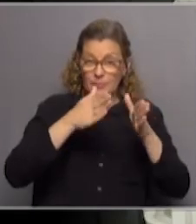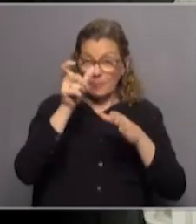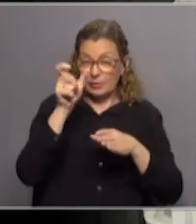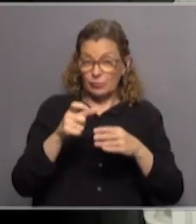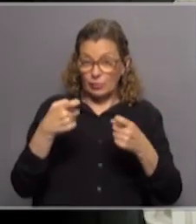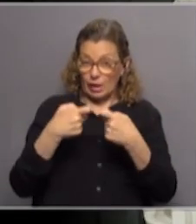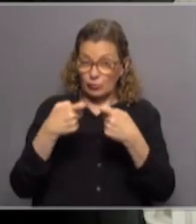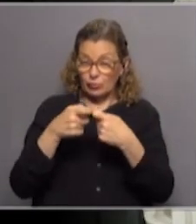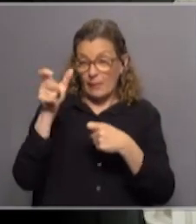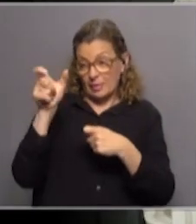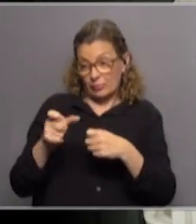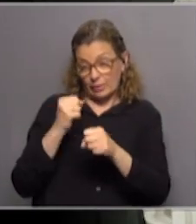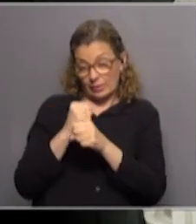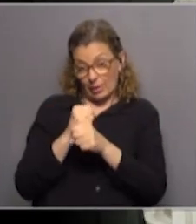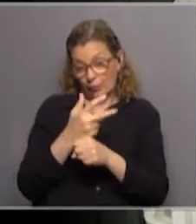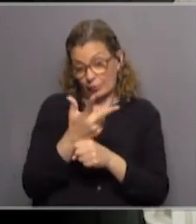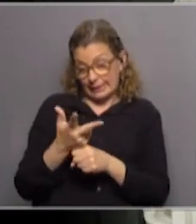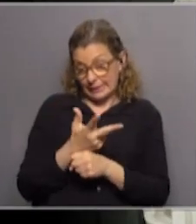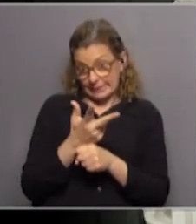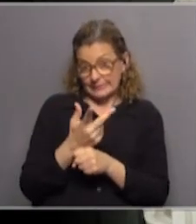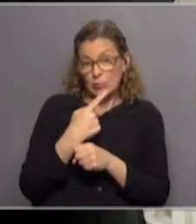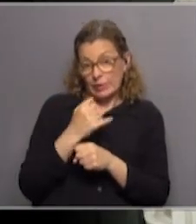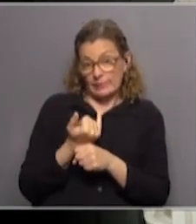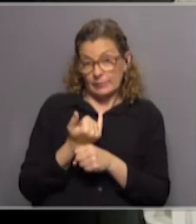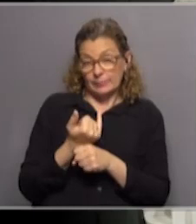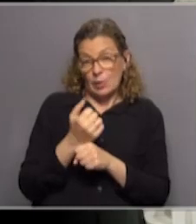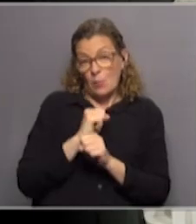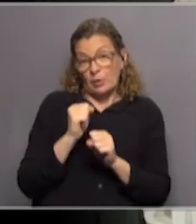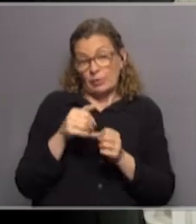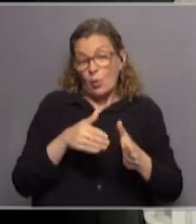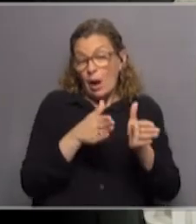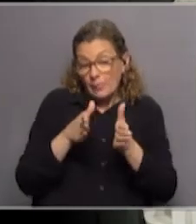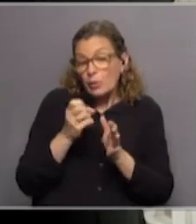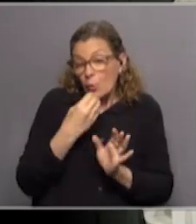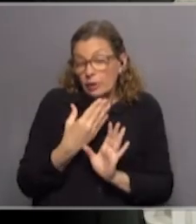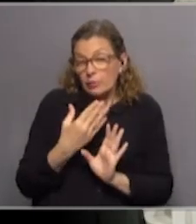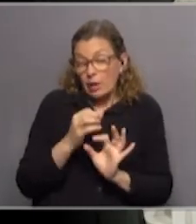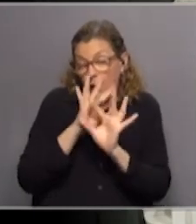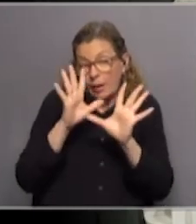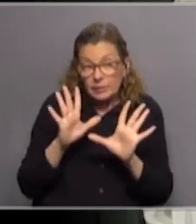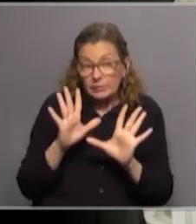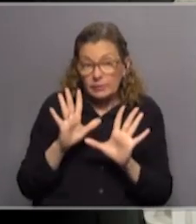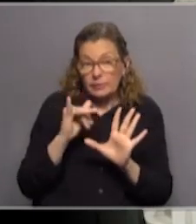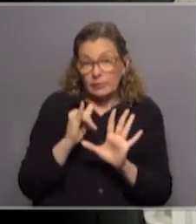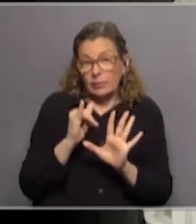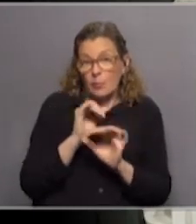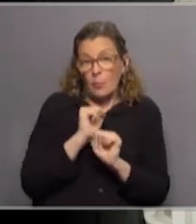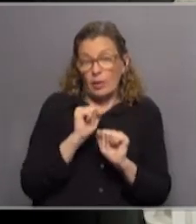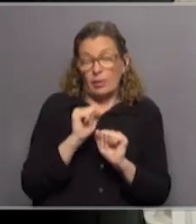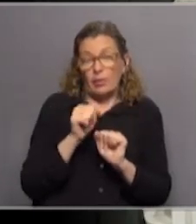y personas trabajador y personal trabajador puede ser un camino viable claramente puede ser un camino viable